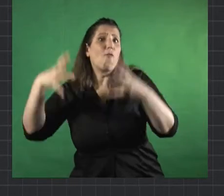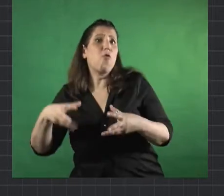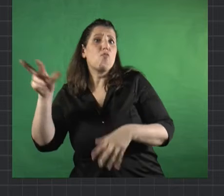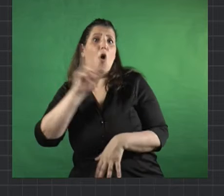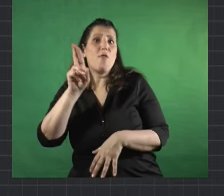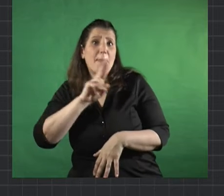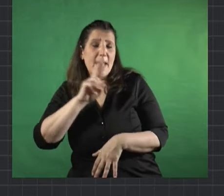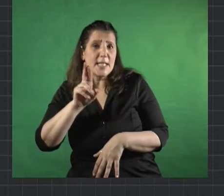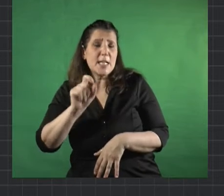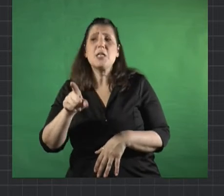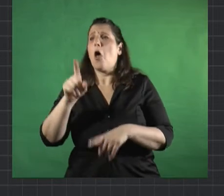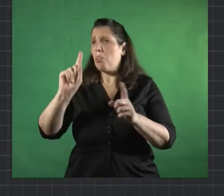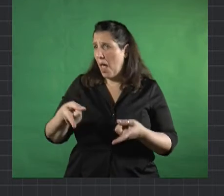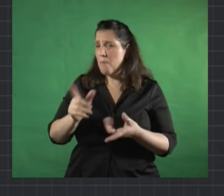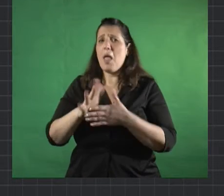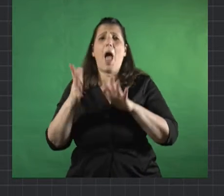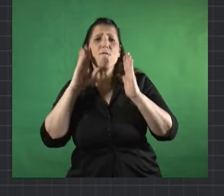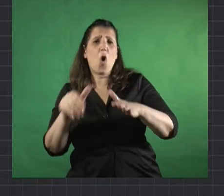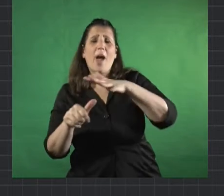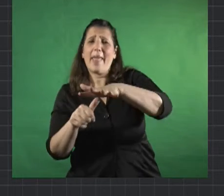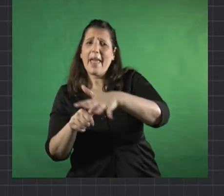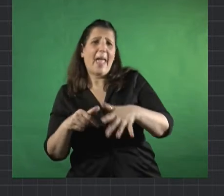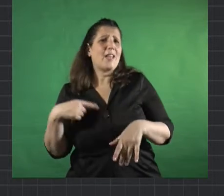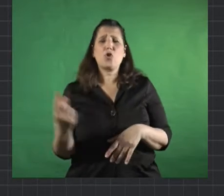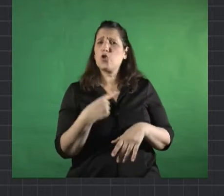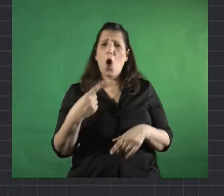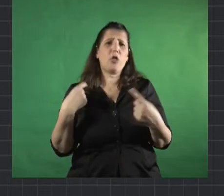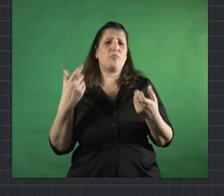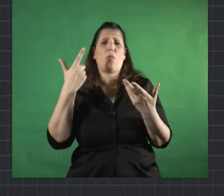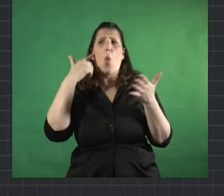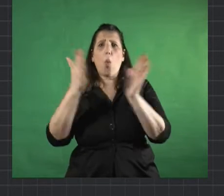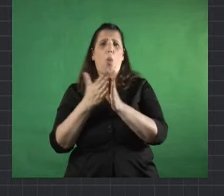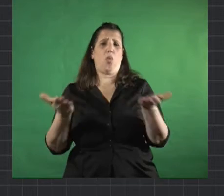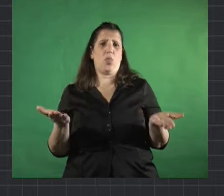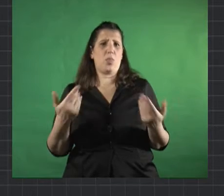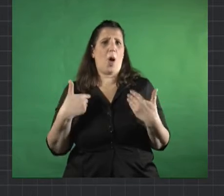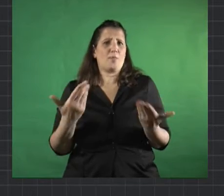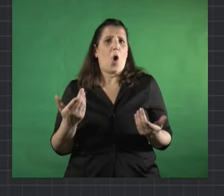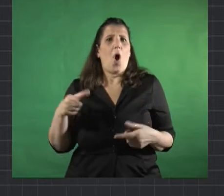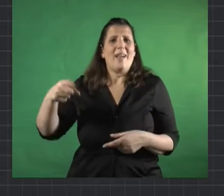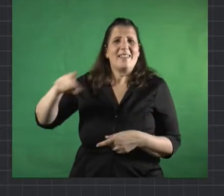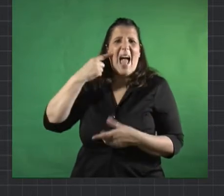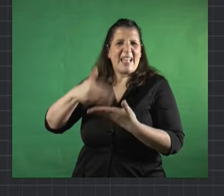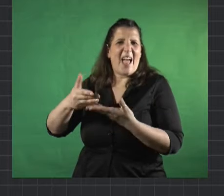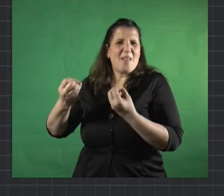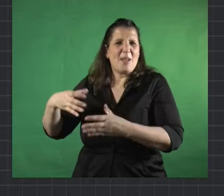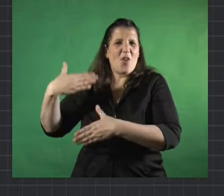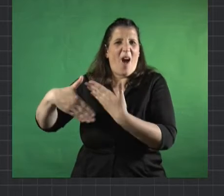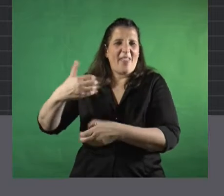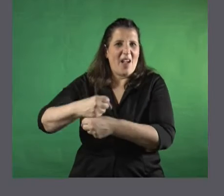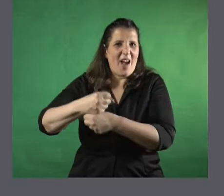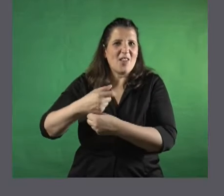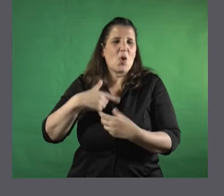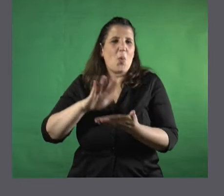de género. Por supuesto que los trabajos que Inadi lleva adelante son de gran utilidad para la vida cotidiana de nuestra institución.